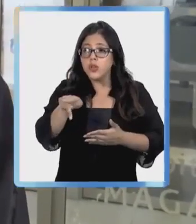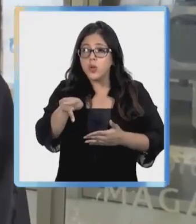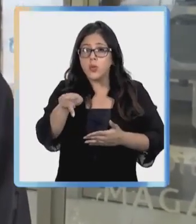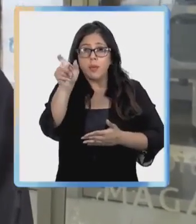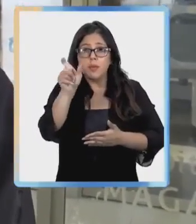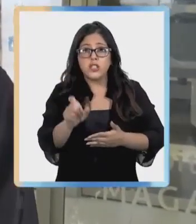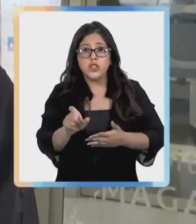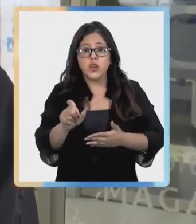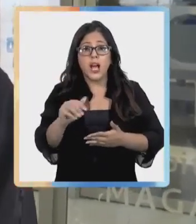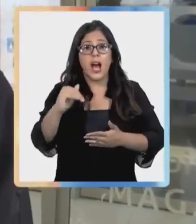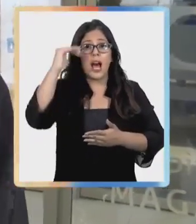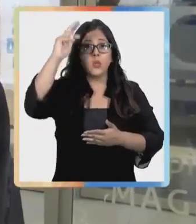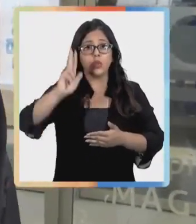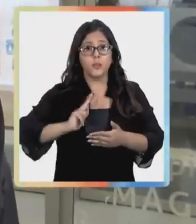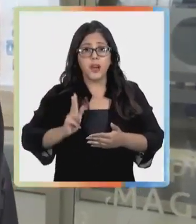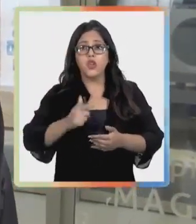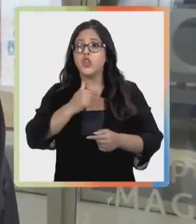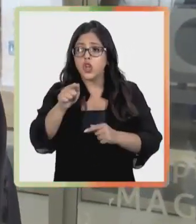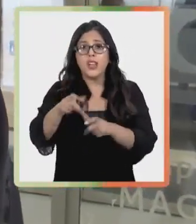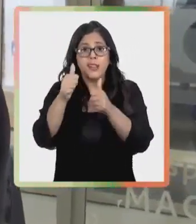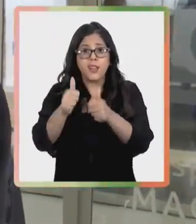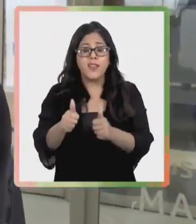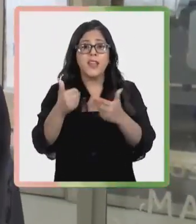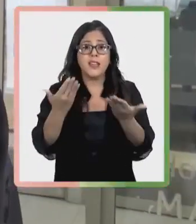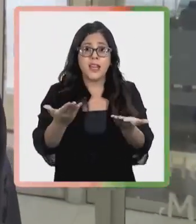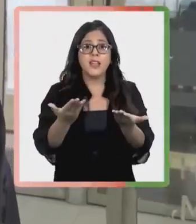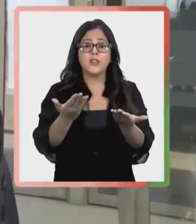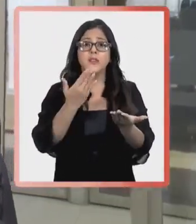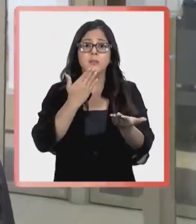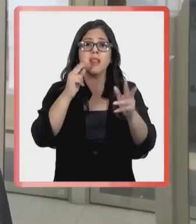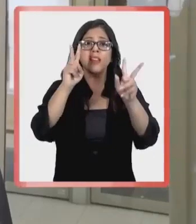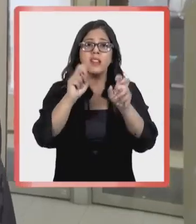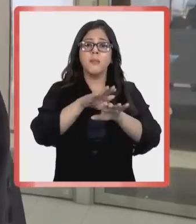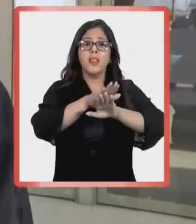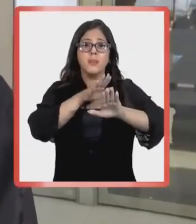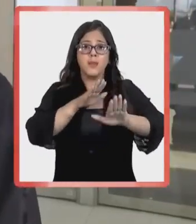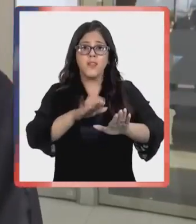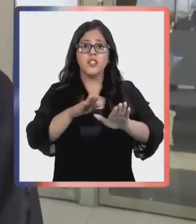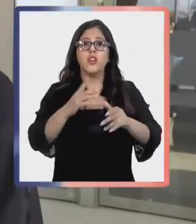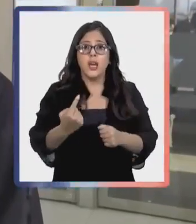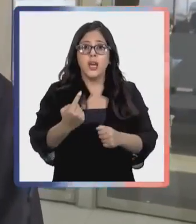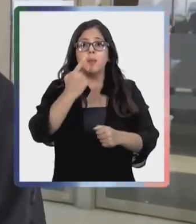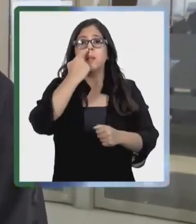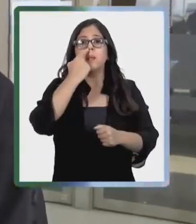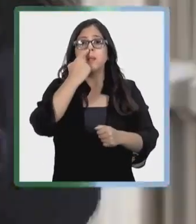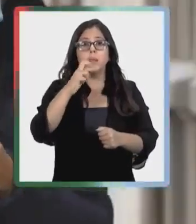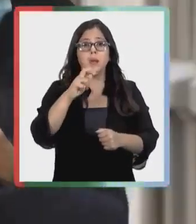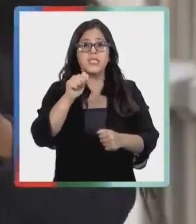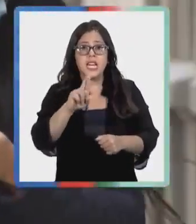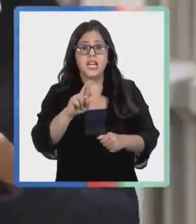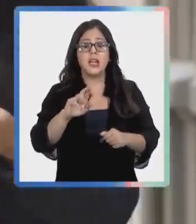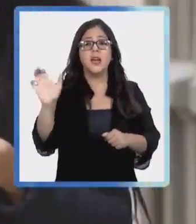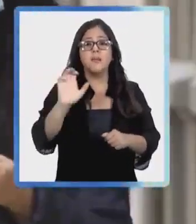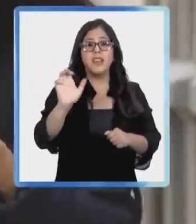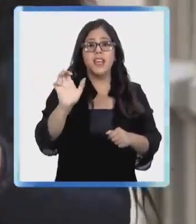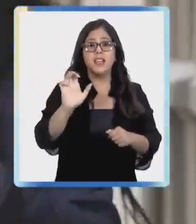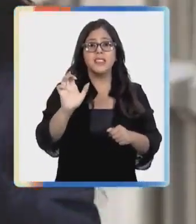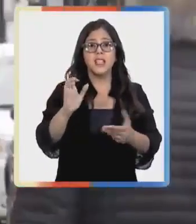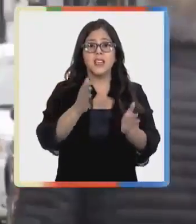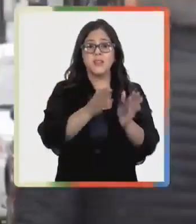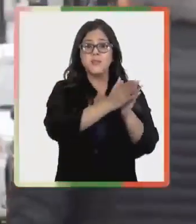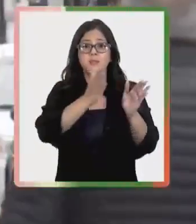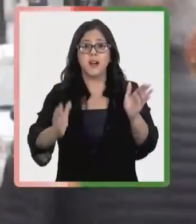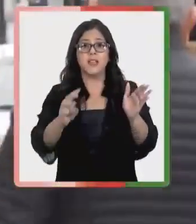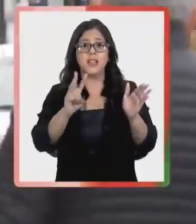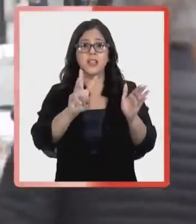quiero tener la certeza que esté bien y lo generaré en términos preventivos de ir a testearme. La emergencia sanitaria se